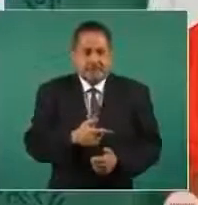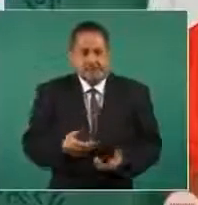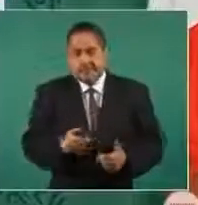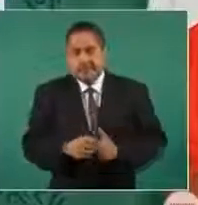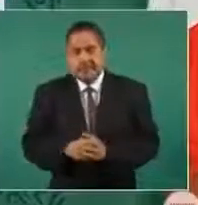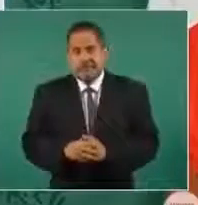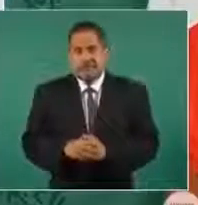Eso no lo entienden.